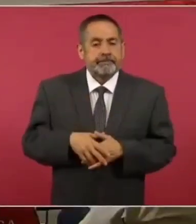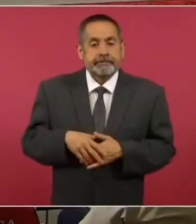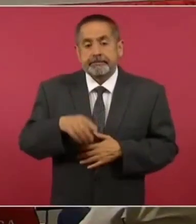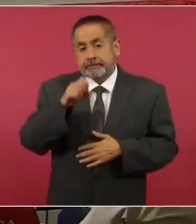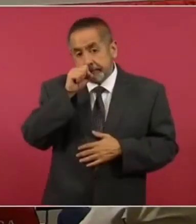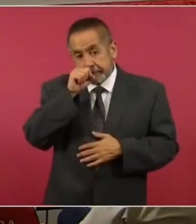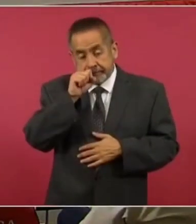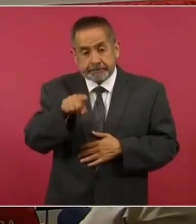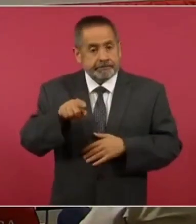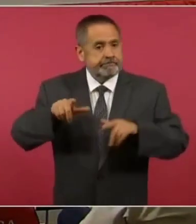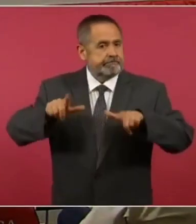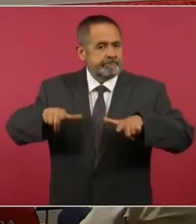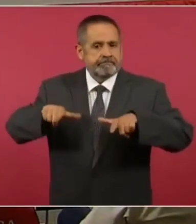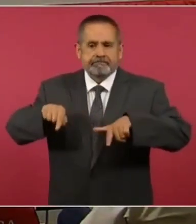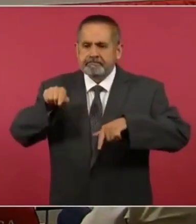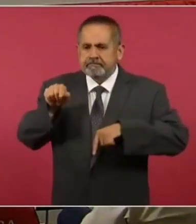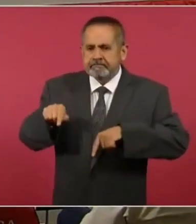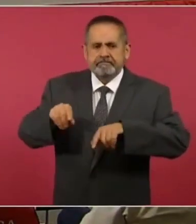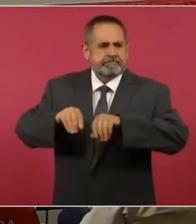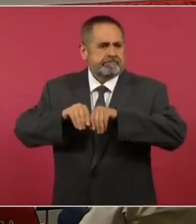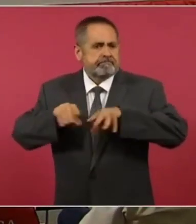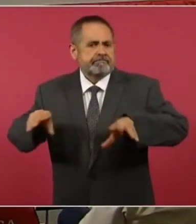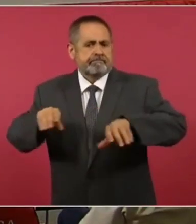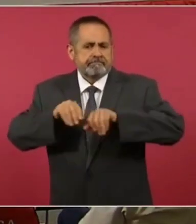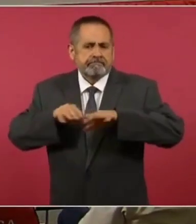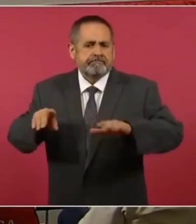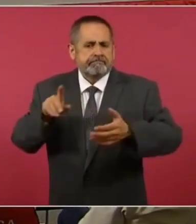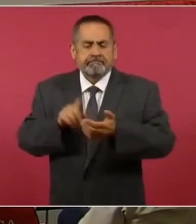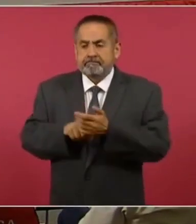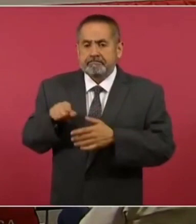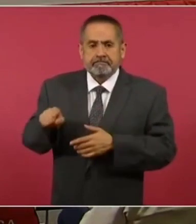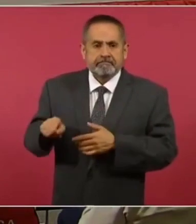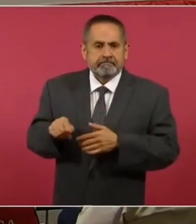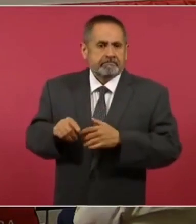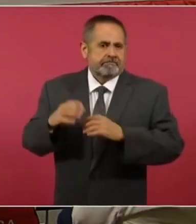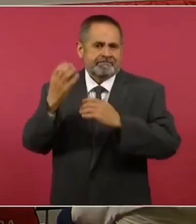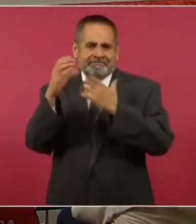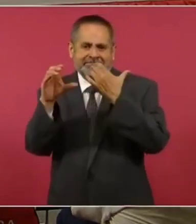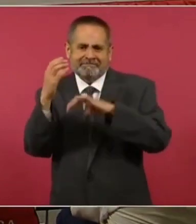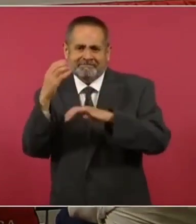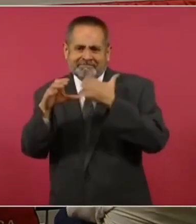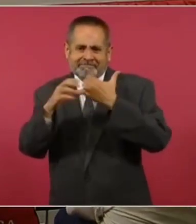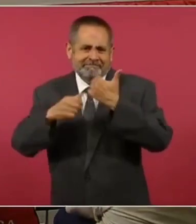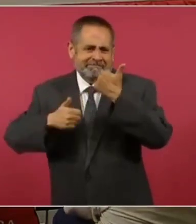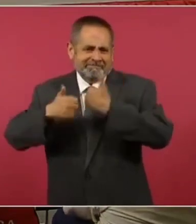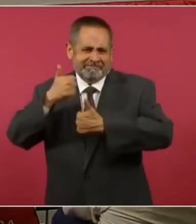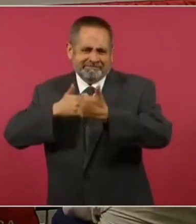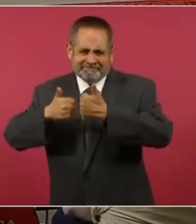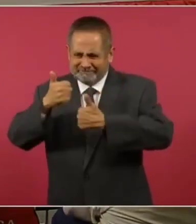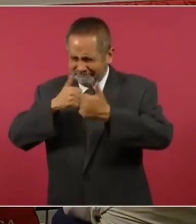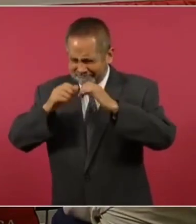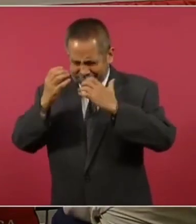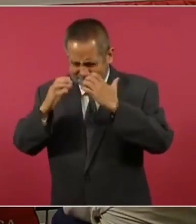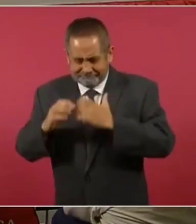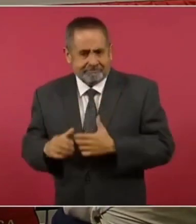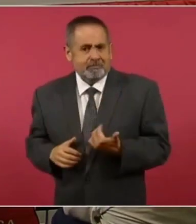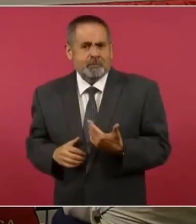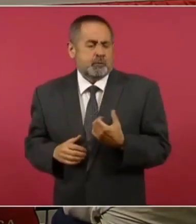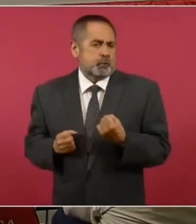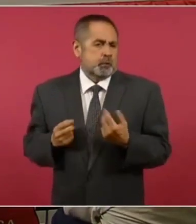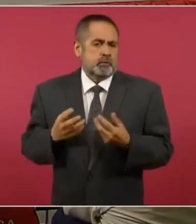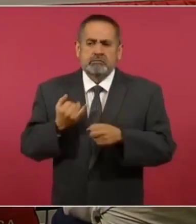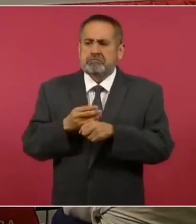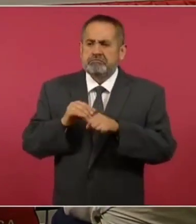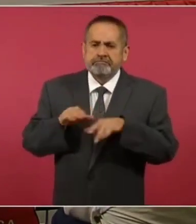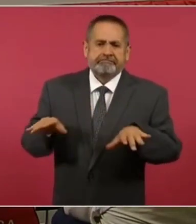es la que informa que el canal es bastante activo, manteniendo a los ciudadanos del país informados